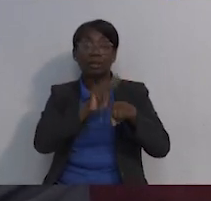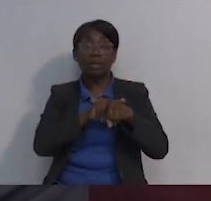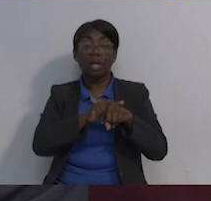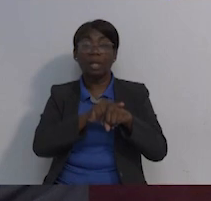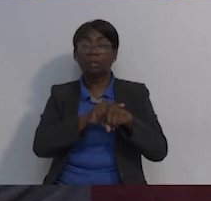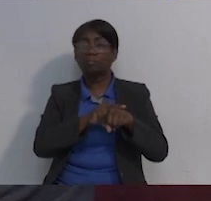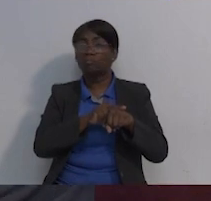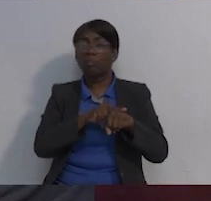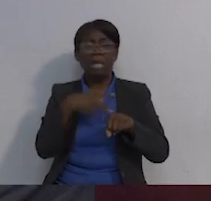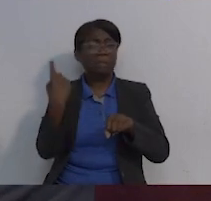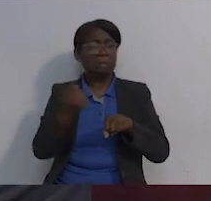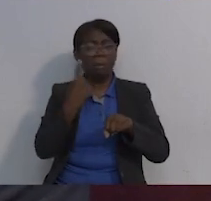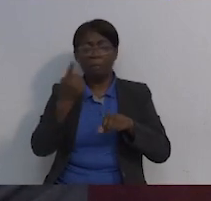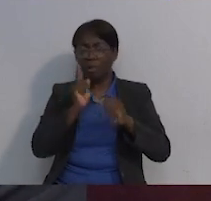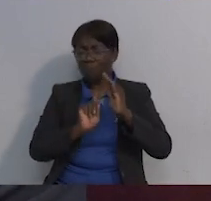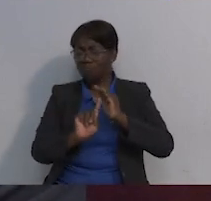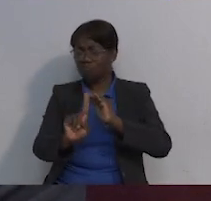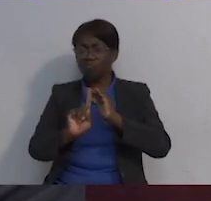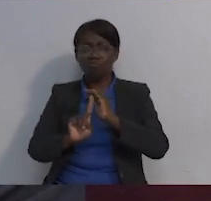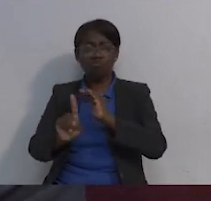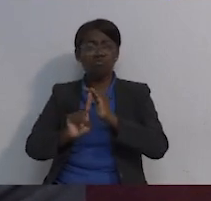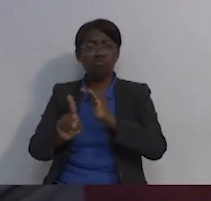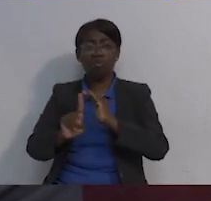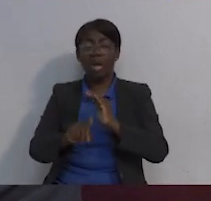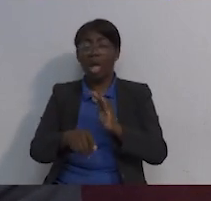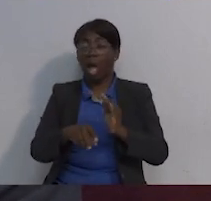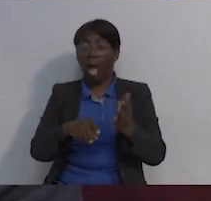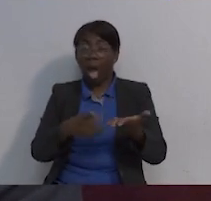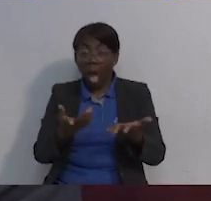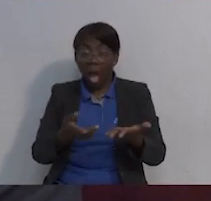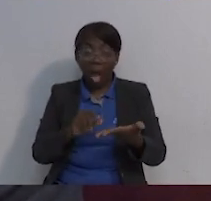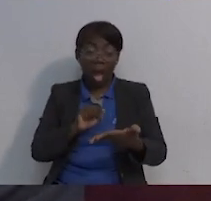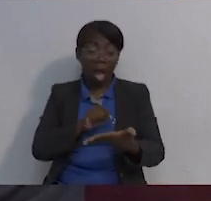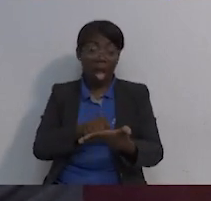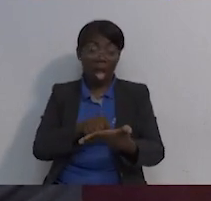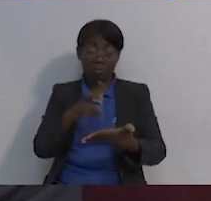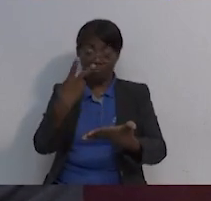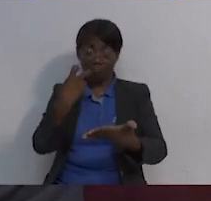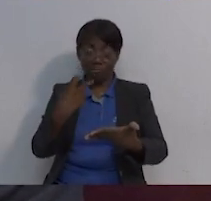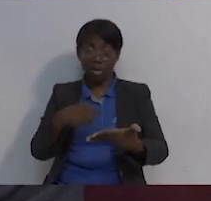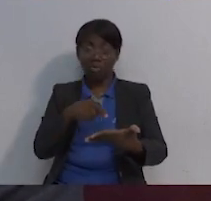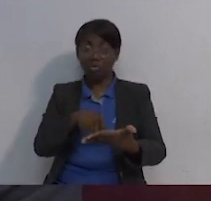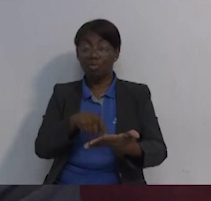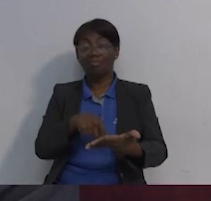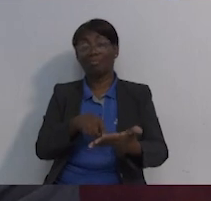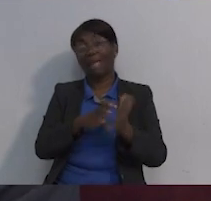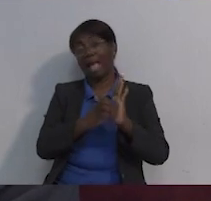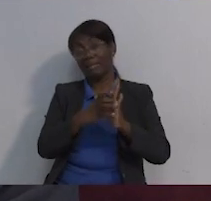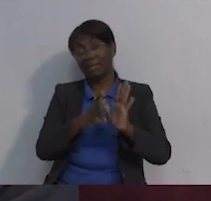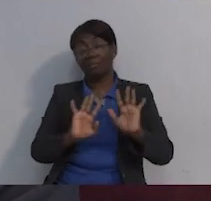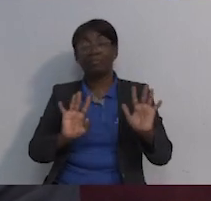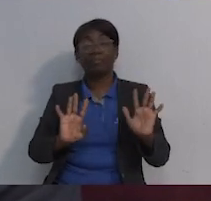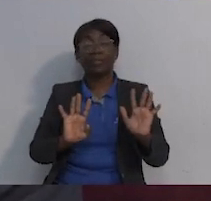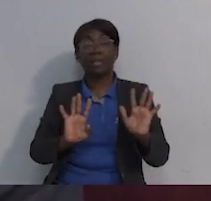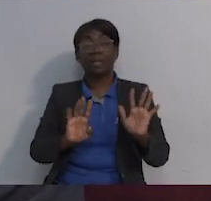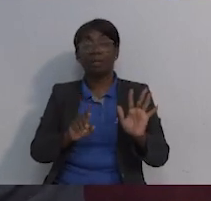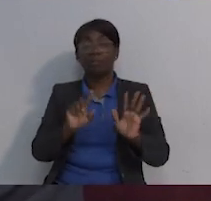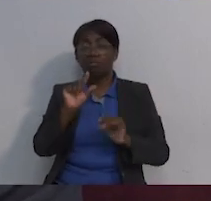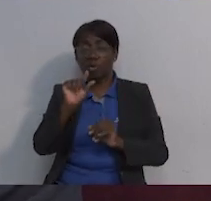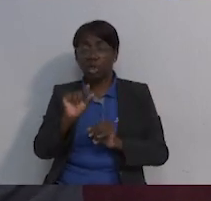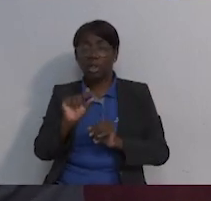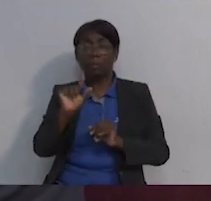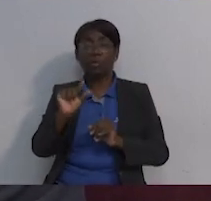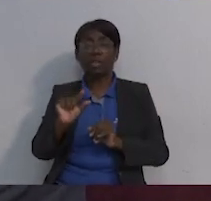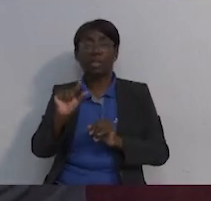nosotros nunca dejamos de recibir pacientes con diagnóstico de cáncer. Sin embargo, lo que sí pasó es que